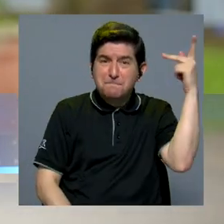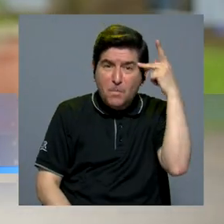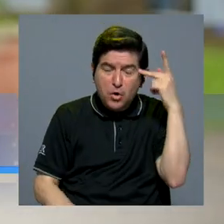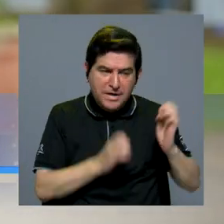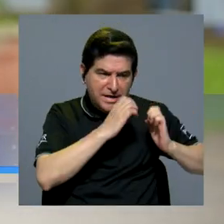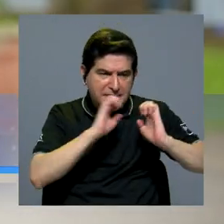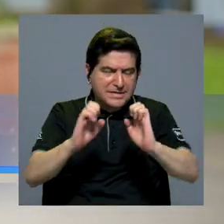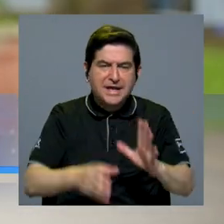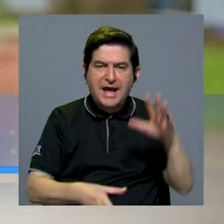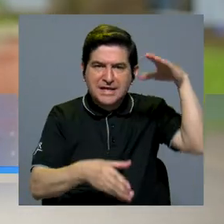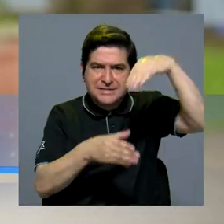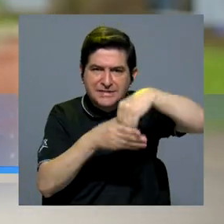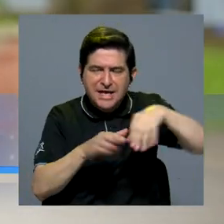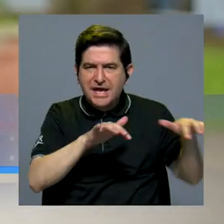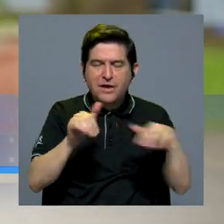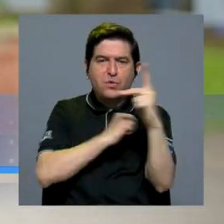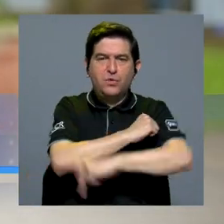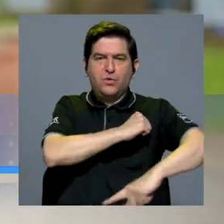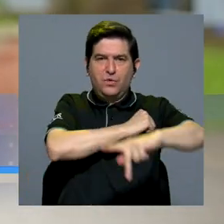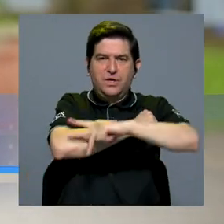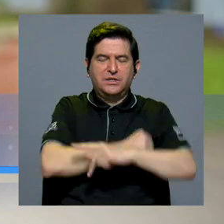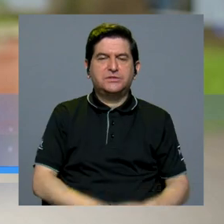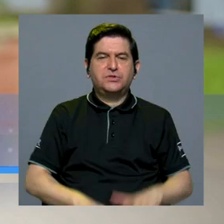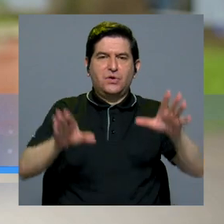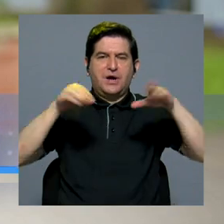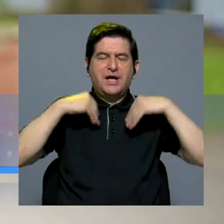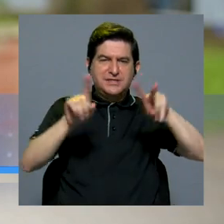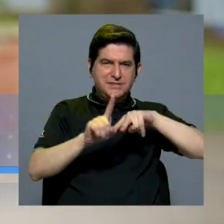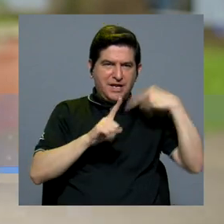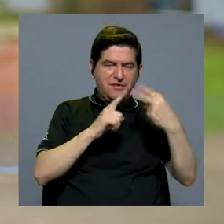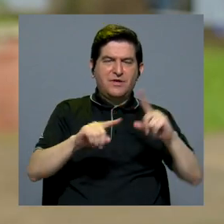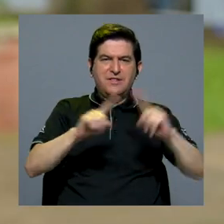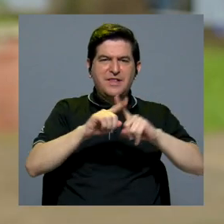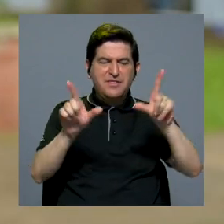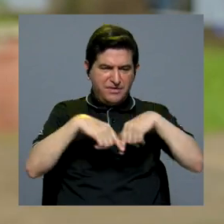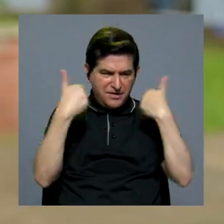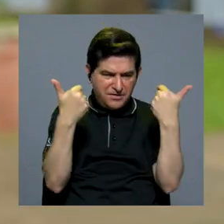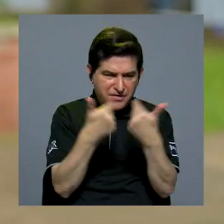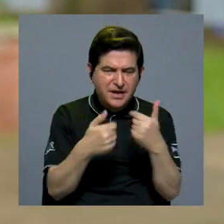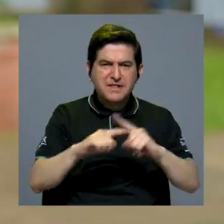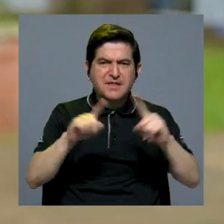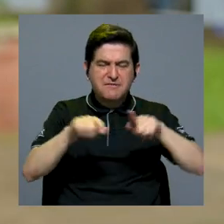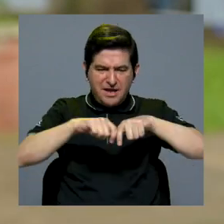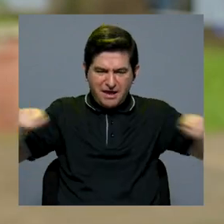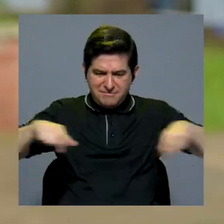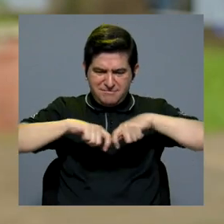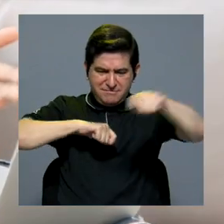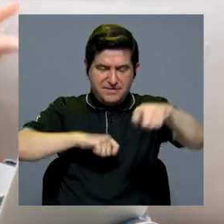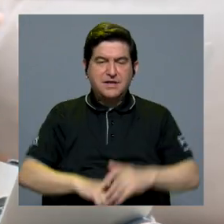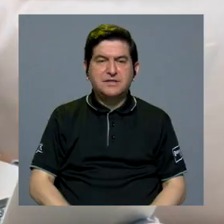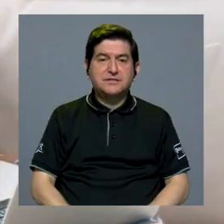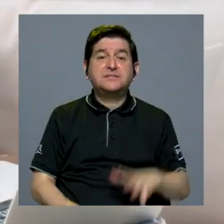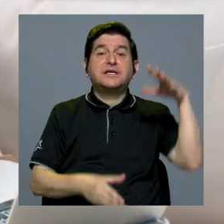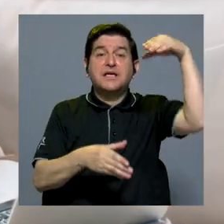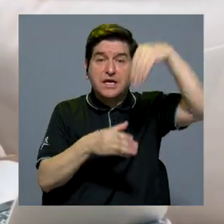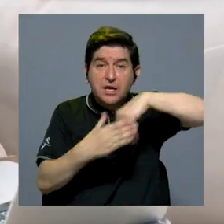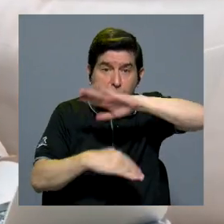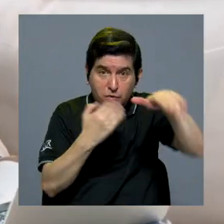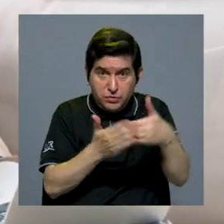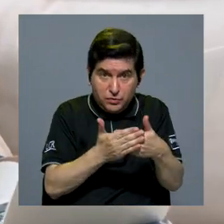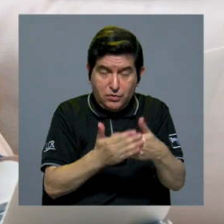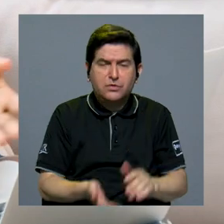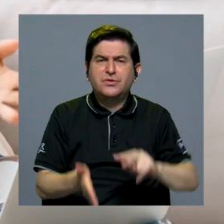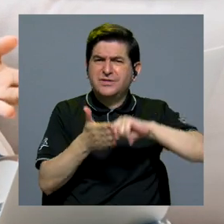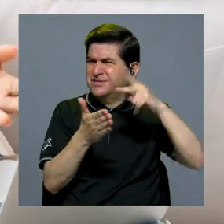grande de que las políticas y estrategias de inclusión digital en nuestro país asuman un enfoque multisectorial, multidimensional y que además